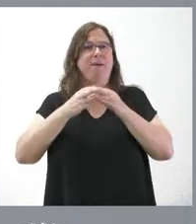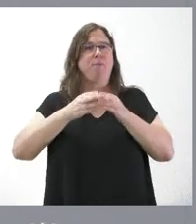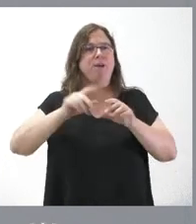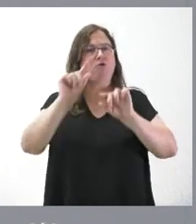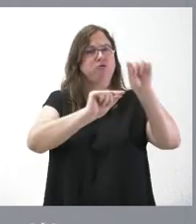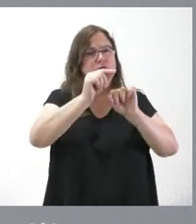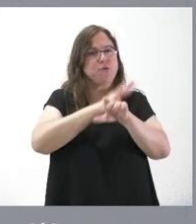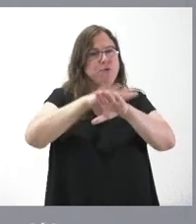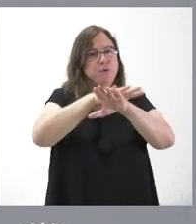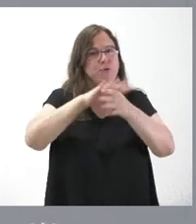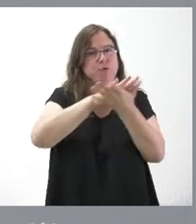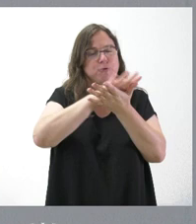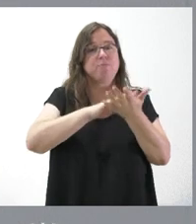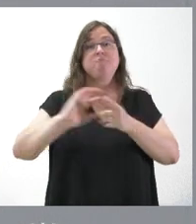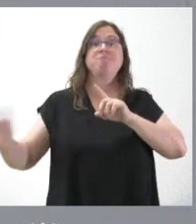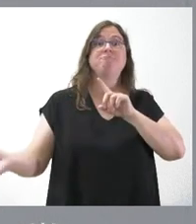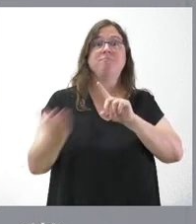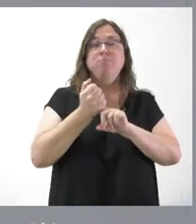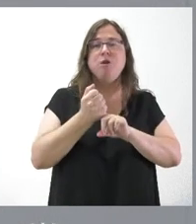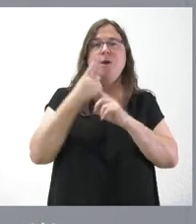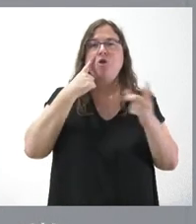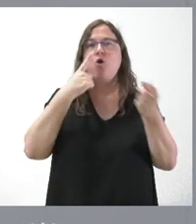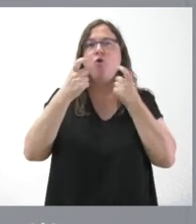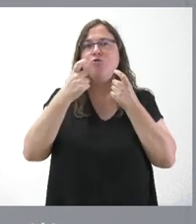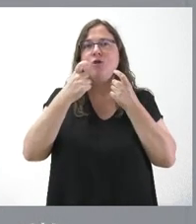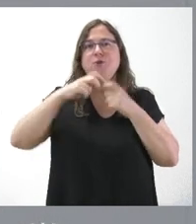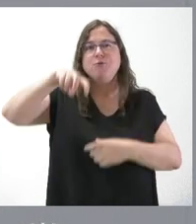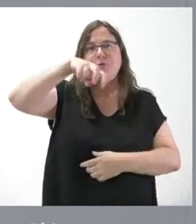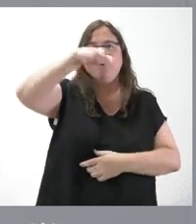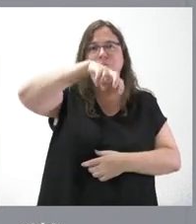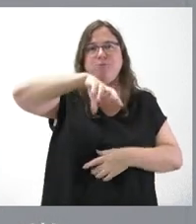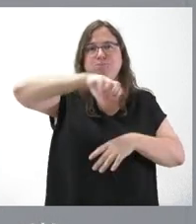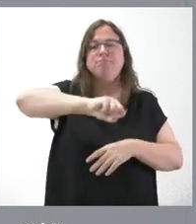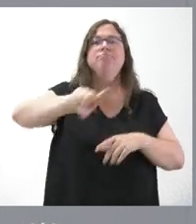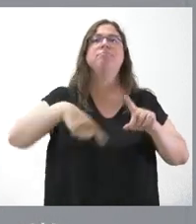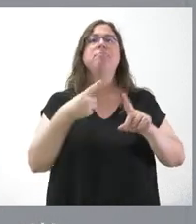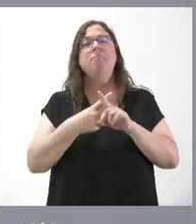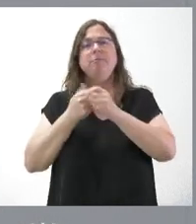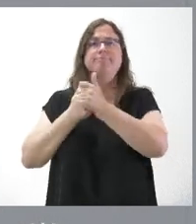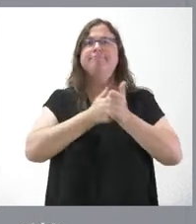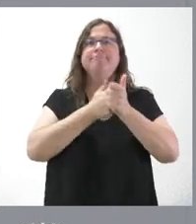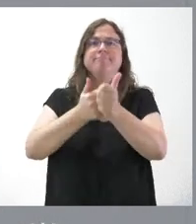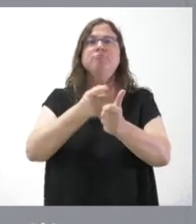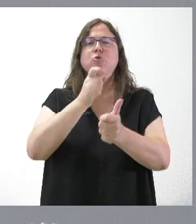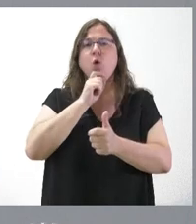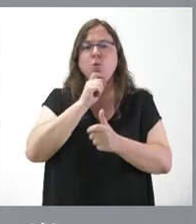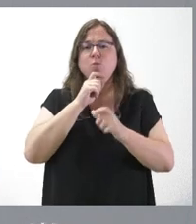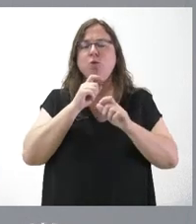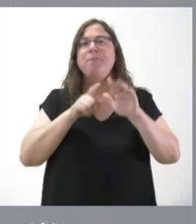helvícolas, captura masiva y monitorización de poblaciones y el seguimiento de la evolución de las poblaciones